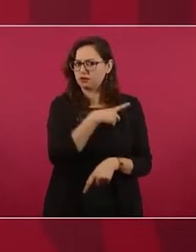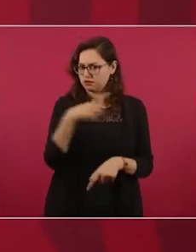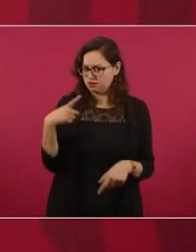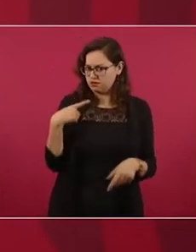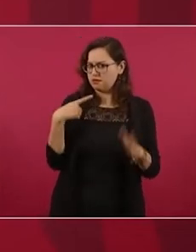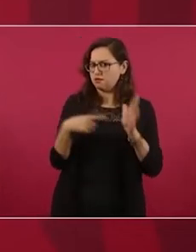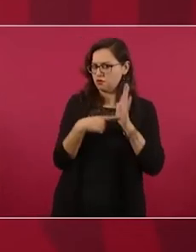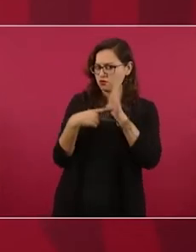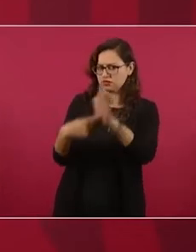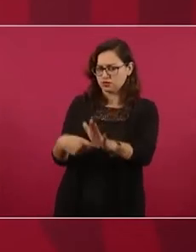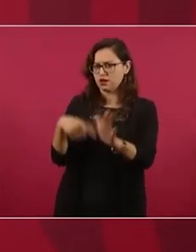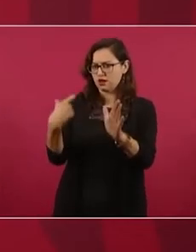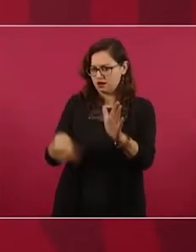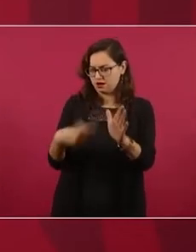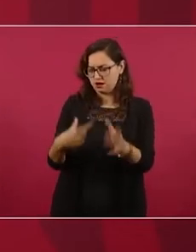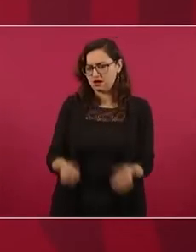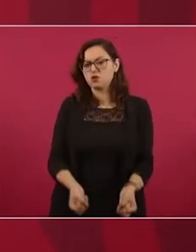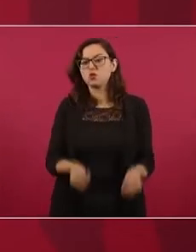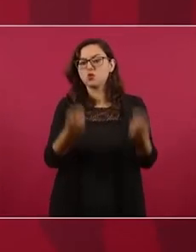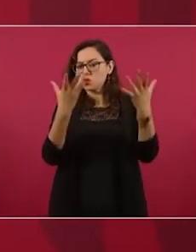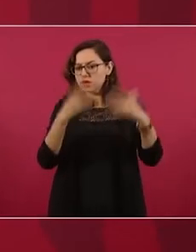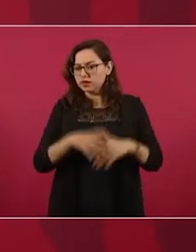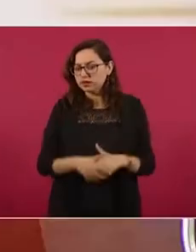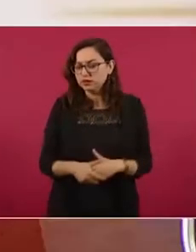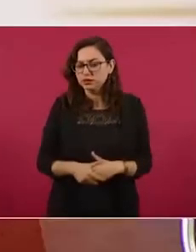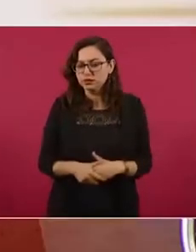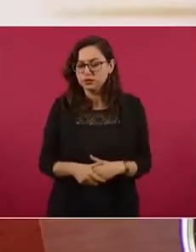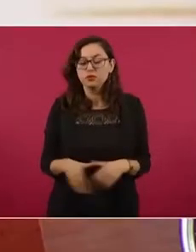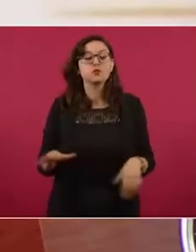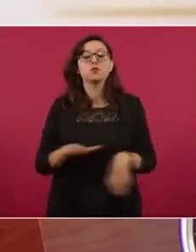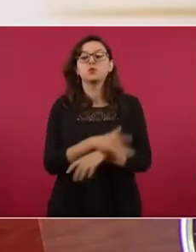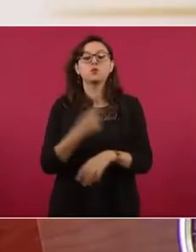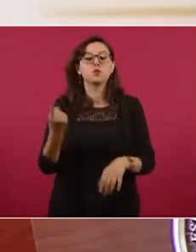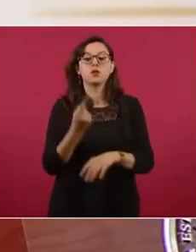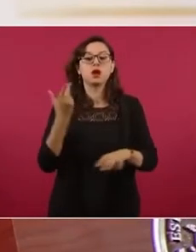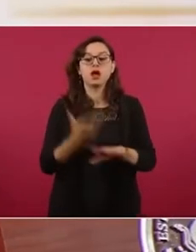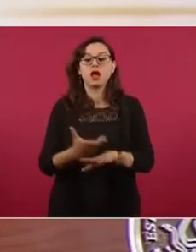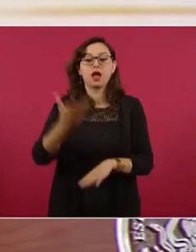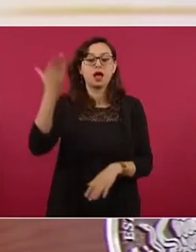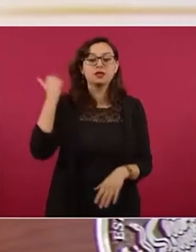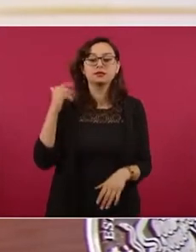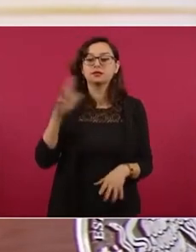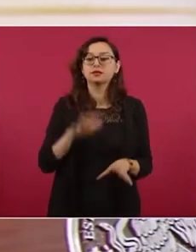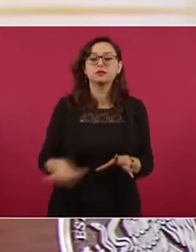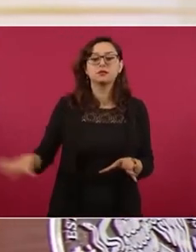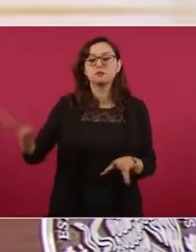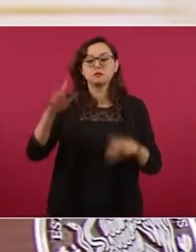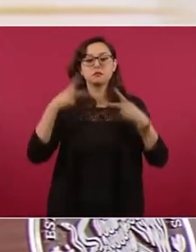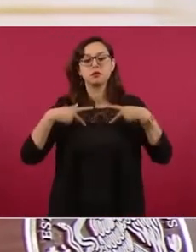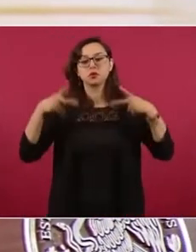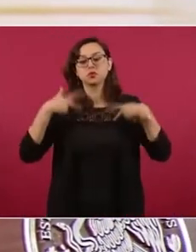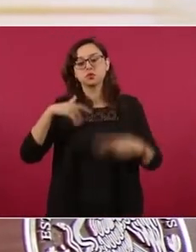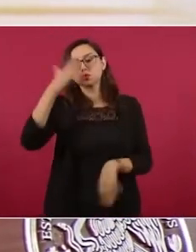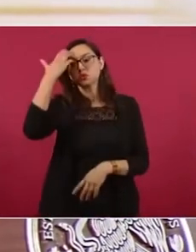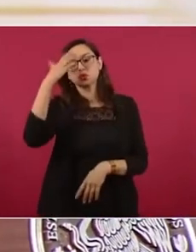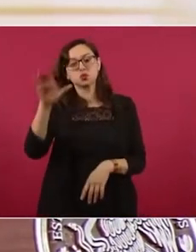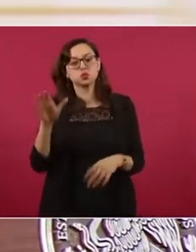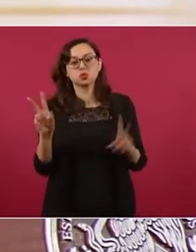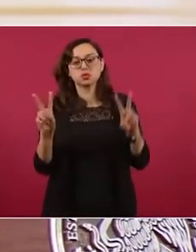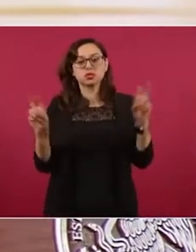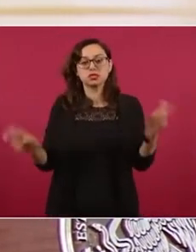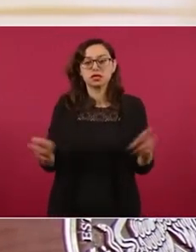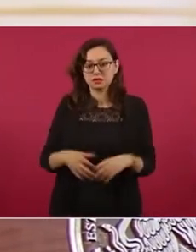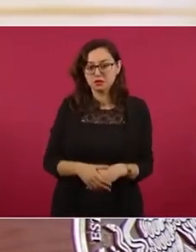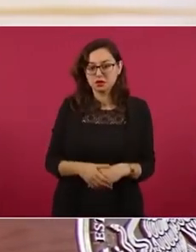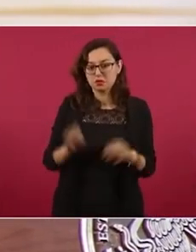o no sabía que Loret de Mola ganaba 35 millones de